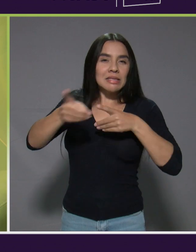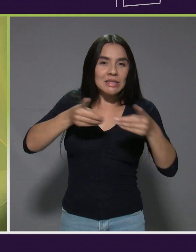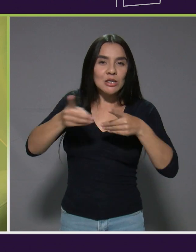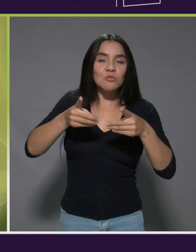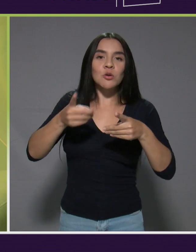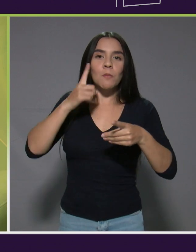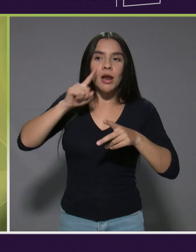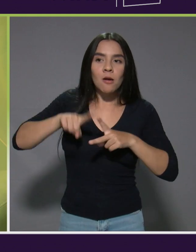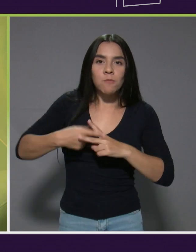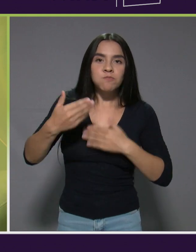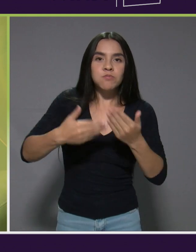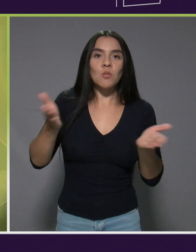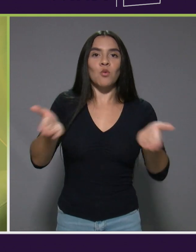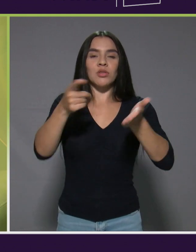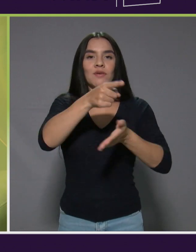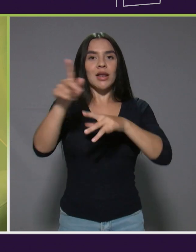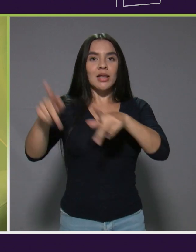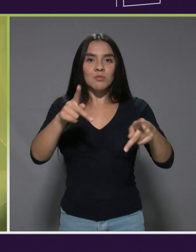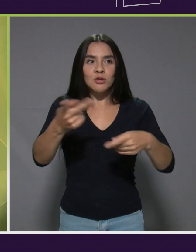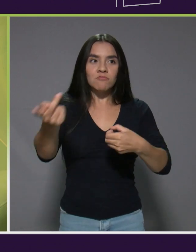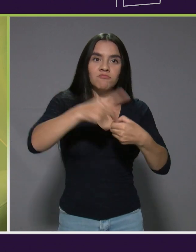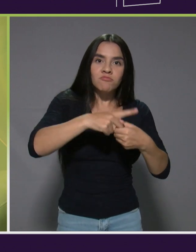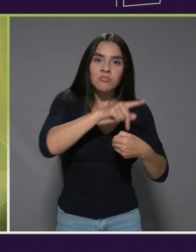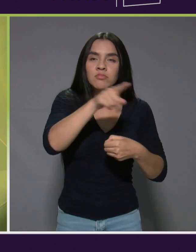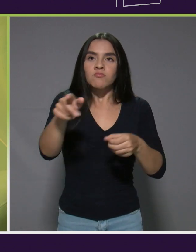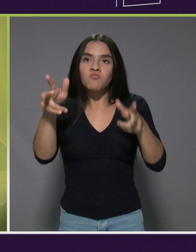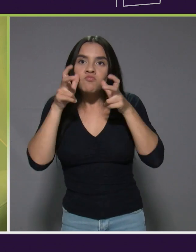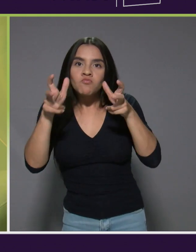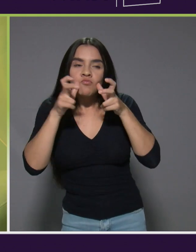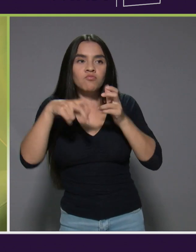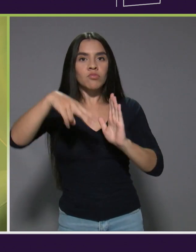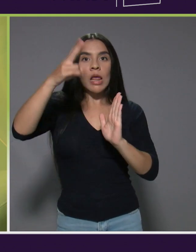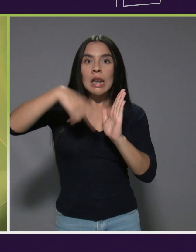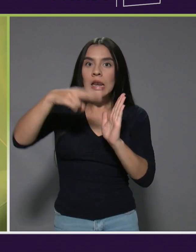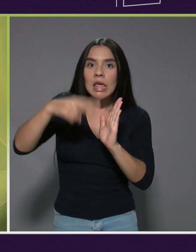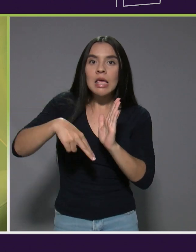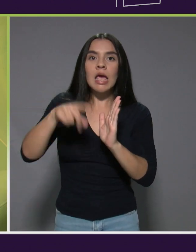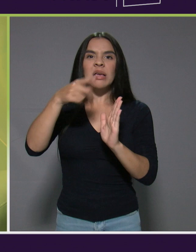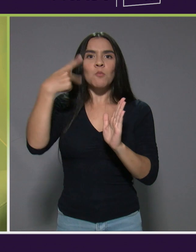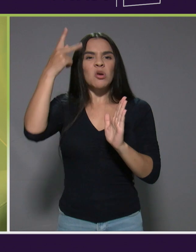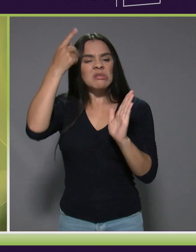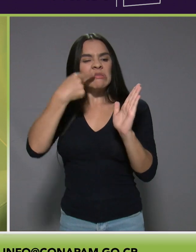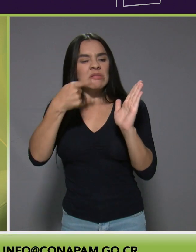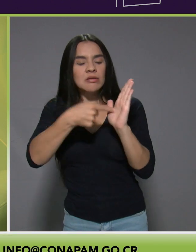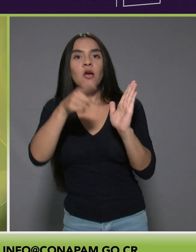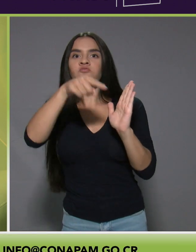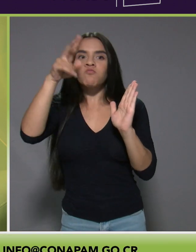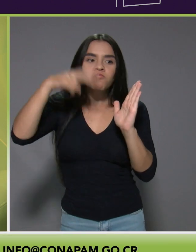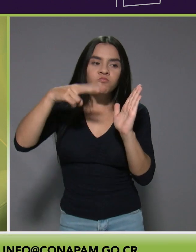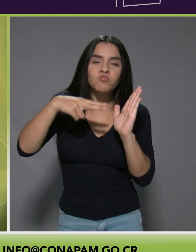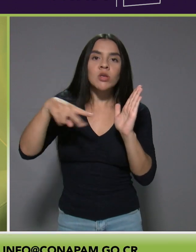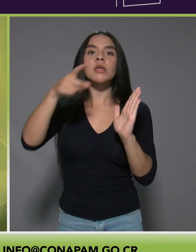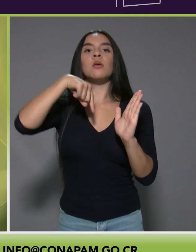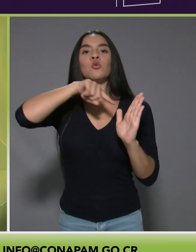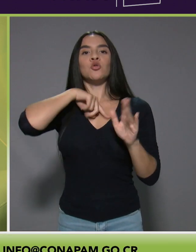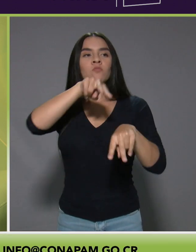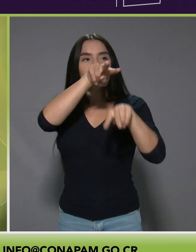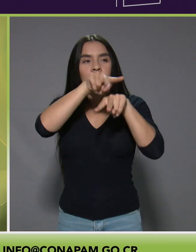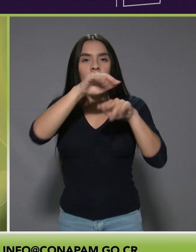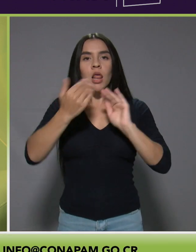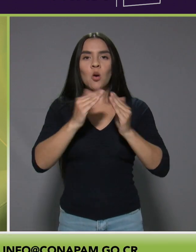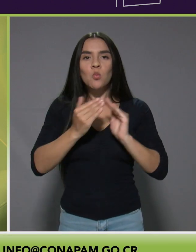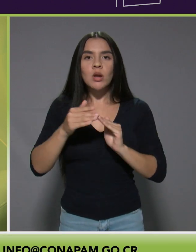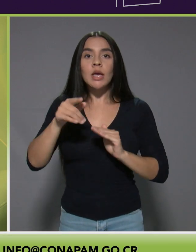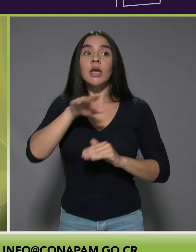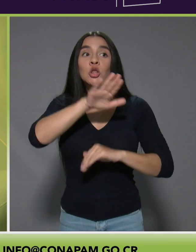motivar también a las personas a participar, a que se enteren, a que lean lo que dice la política y que estemos vigilantes en nuestras comunidades,